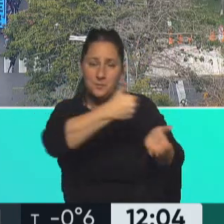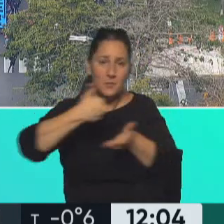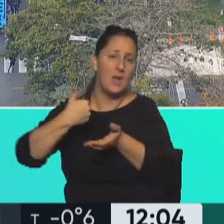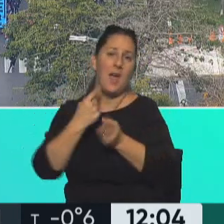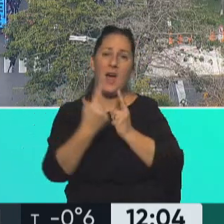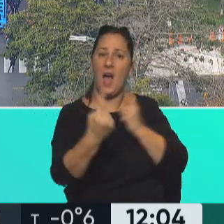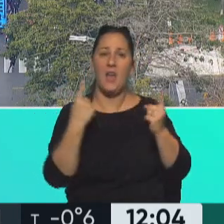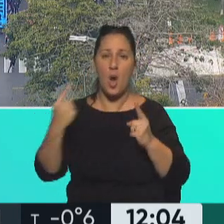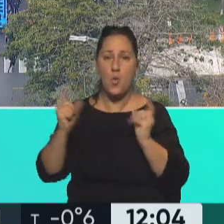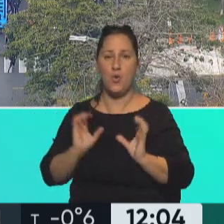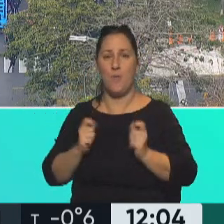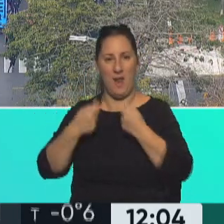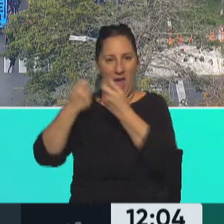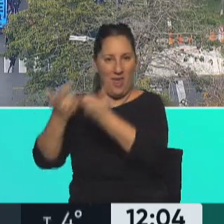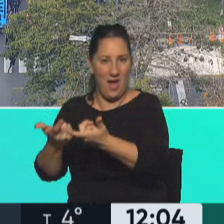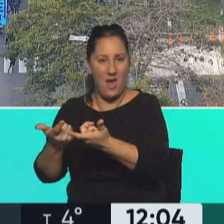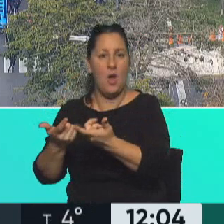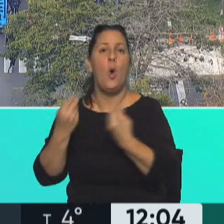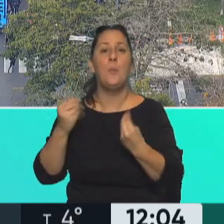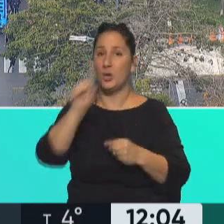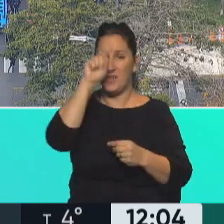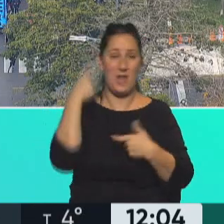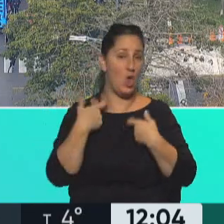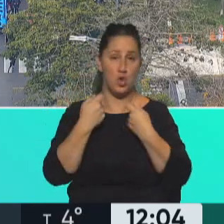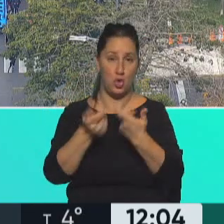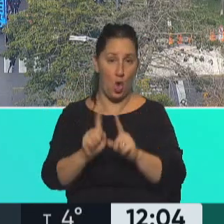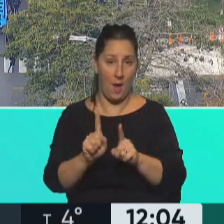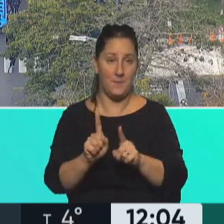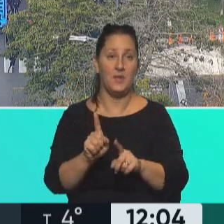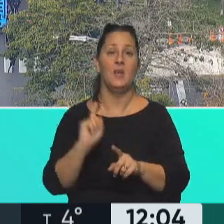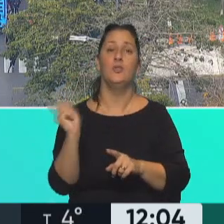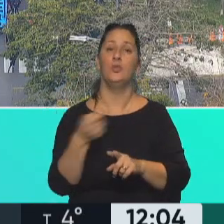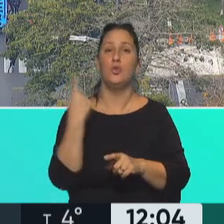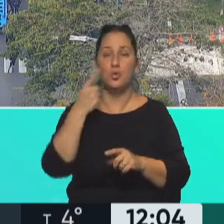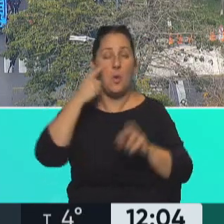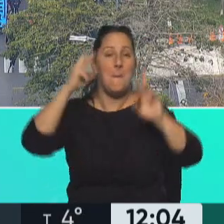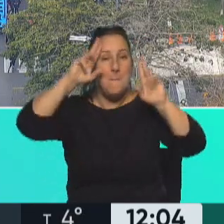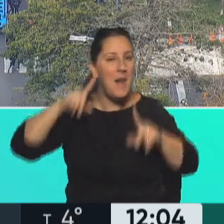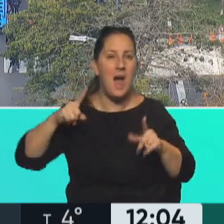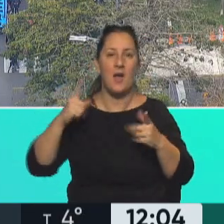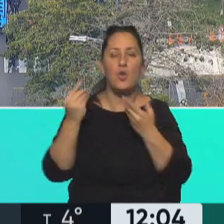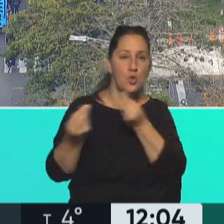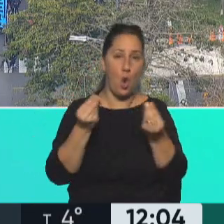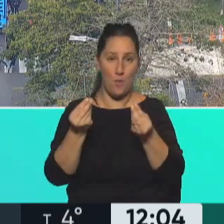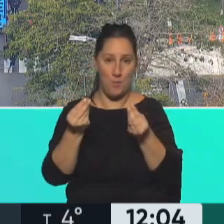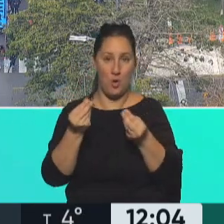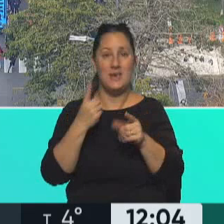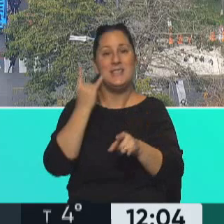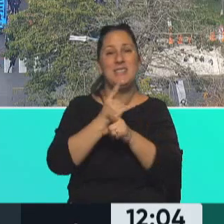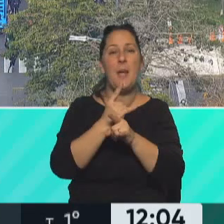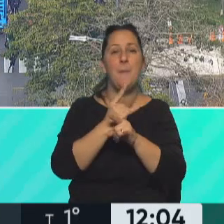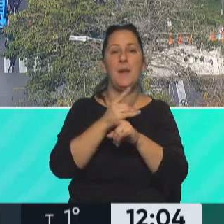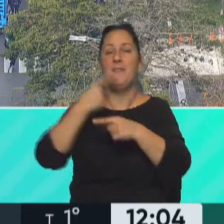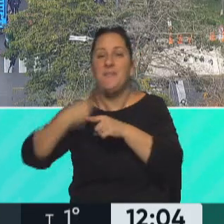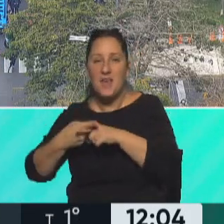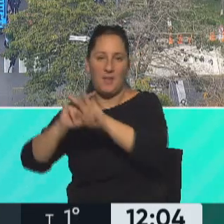forma autosuficiente, porque el Estado no lo prevé. Entonces tenés que juntar los recursos y muchas veces se necesitan hacer actividades paralelas,